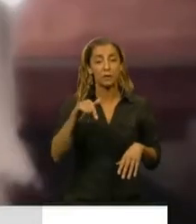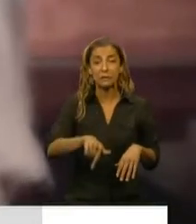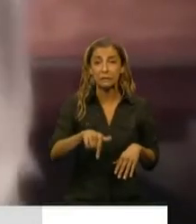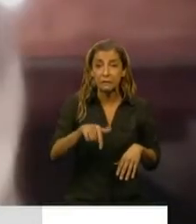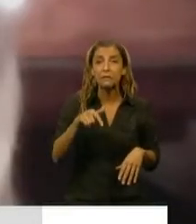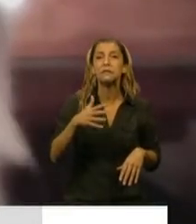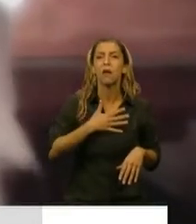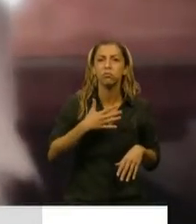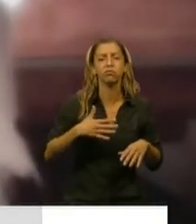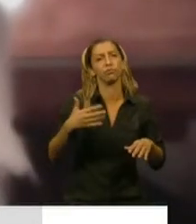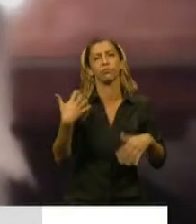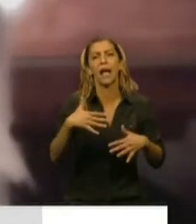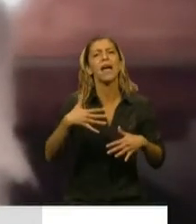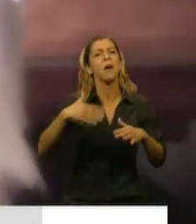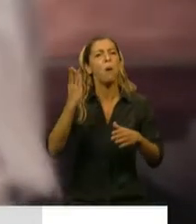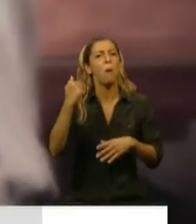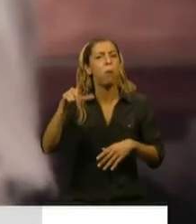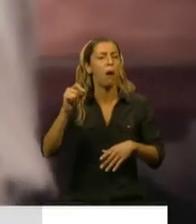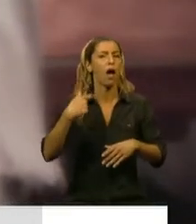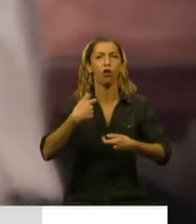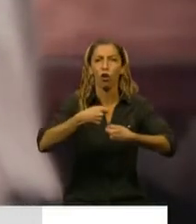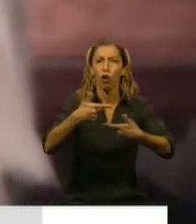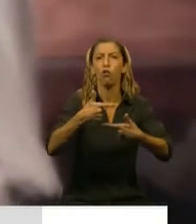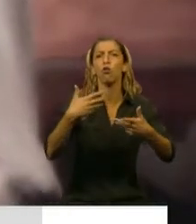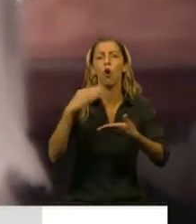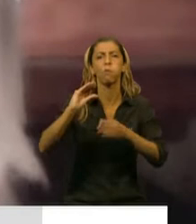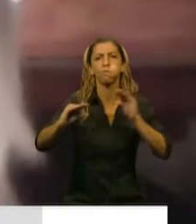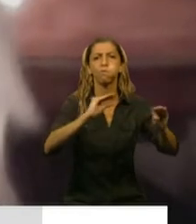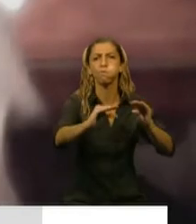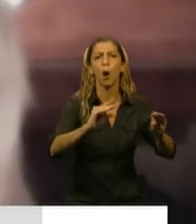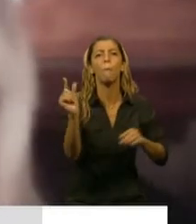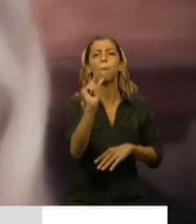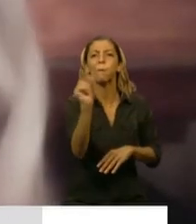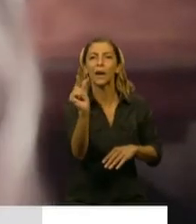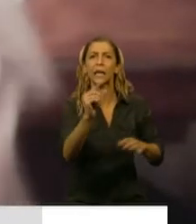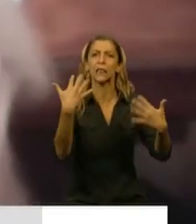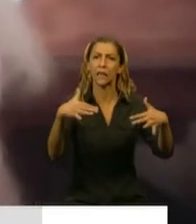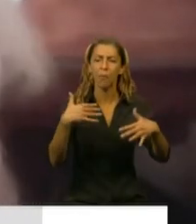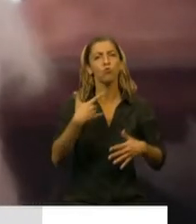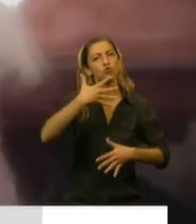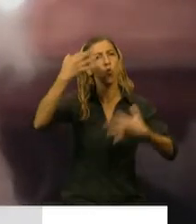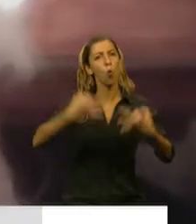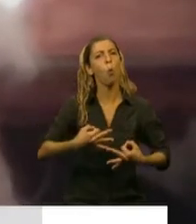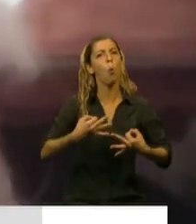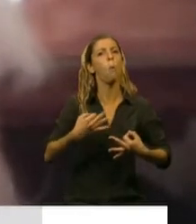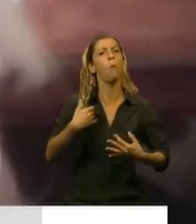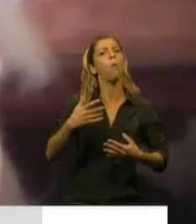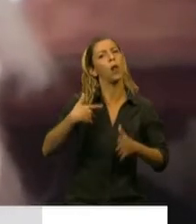dentro de la cuarentena y cumpliendo con las normativas del Banco Central.